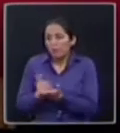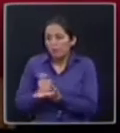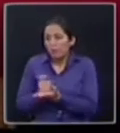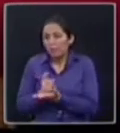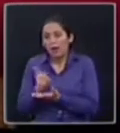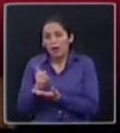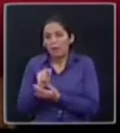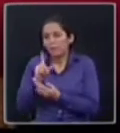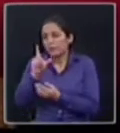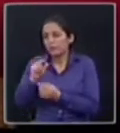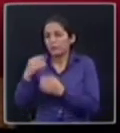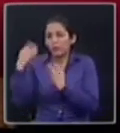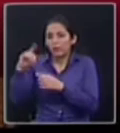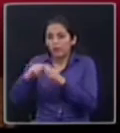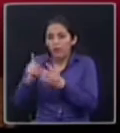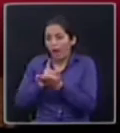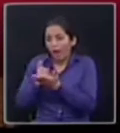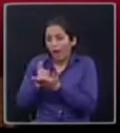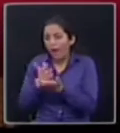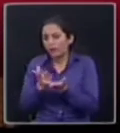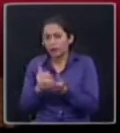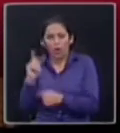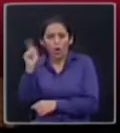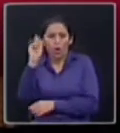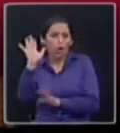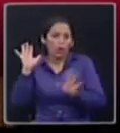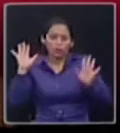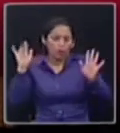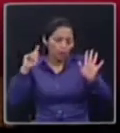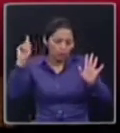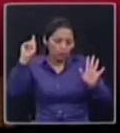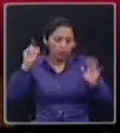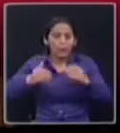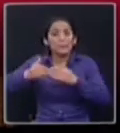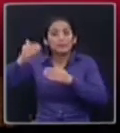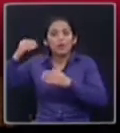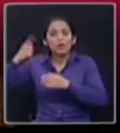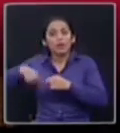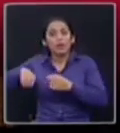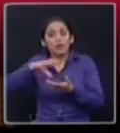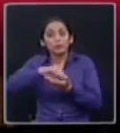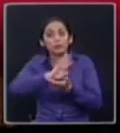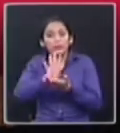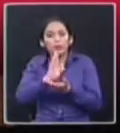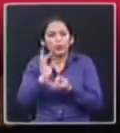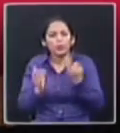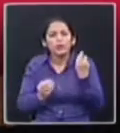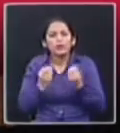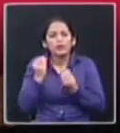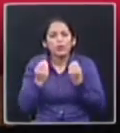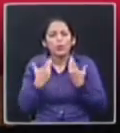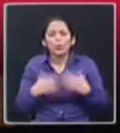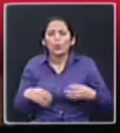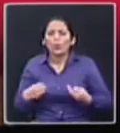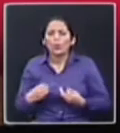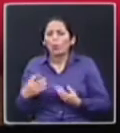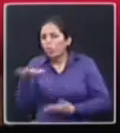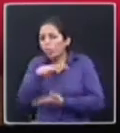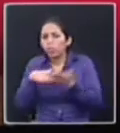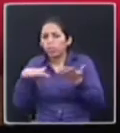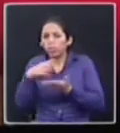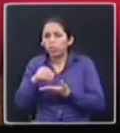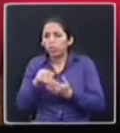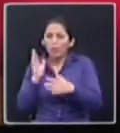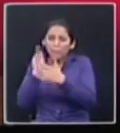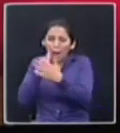política ni la búsqueda de un trofeo o de una cabeza. En el pasado ese era el juicio político. El juicio político era la iniciativa de una